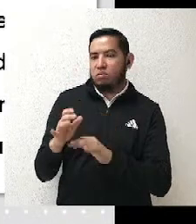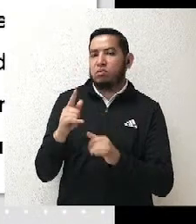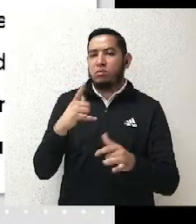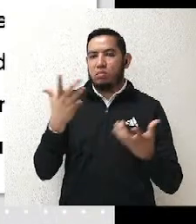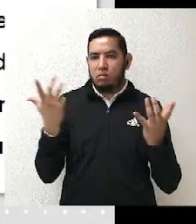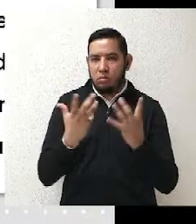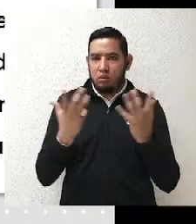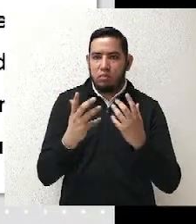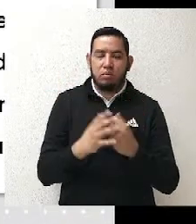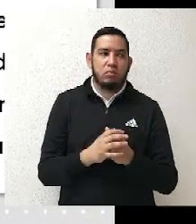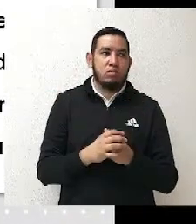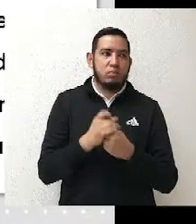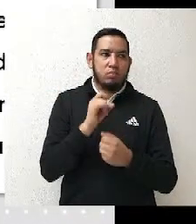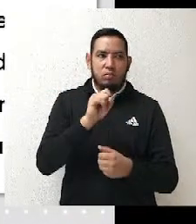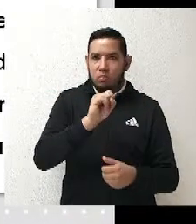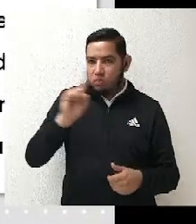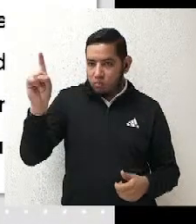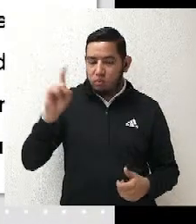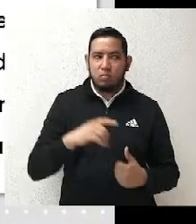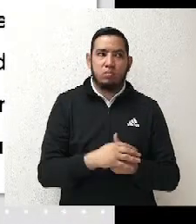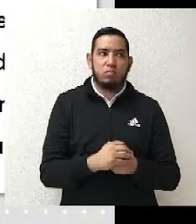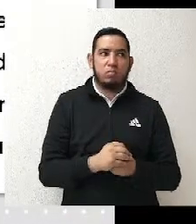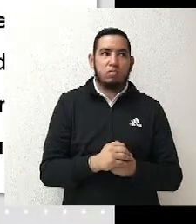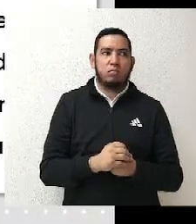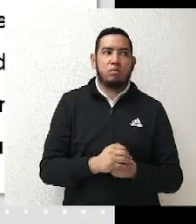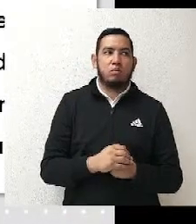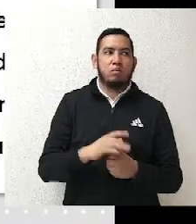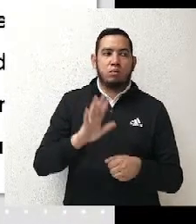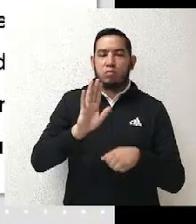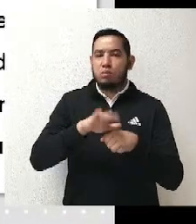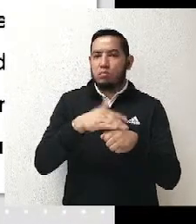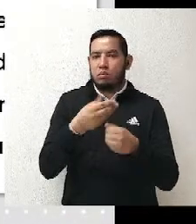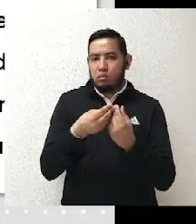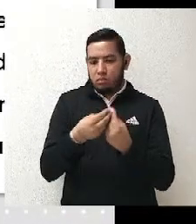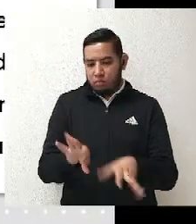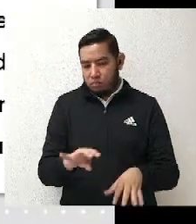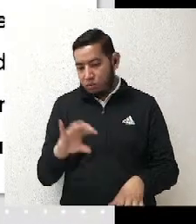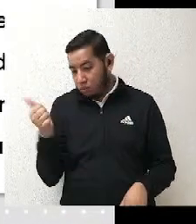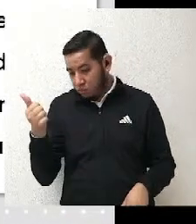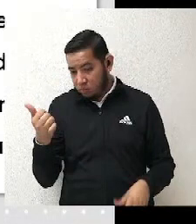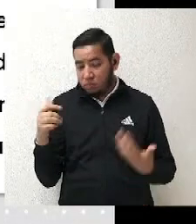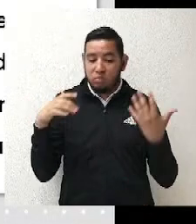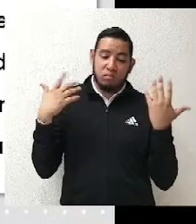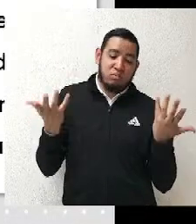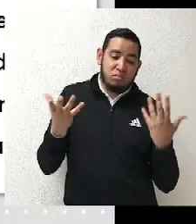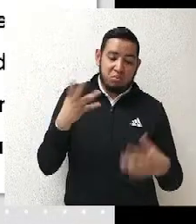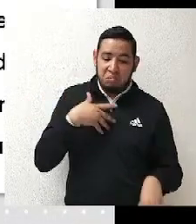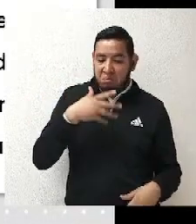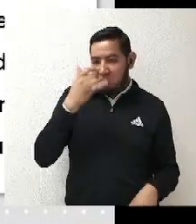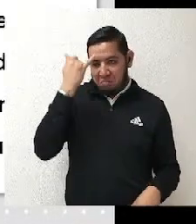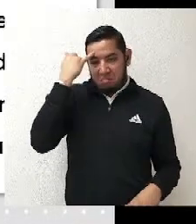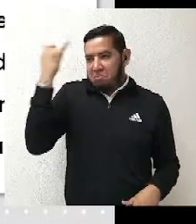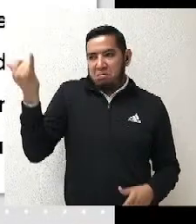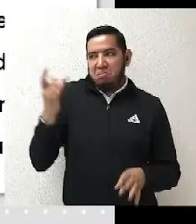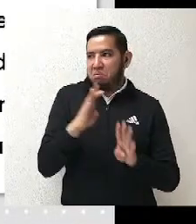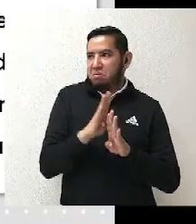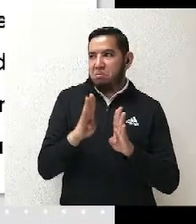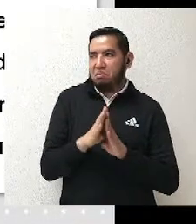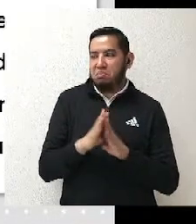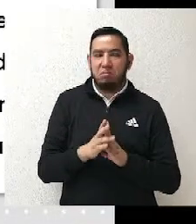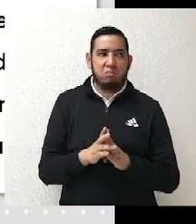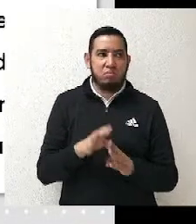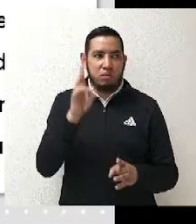que la puedan posicionar o que pidió el voto y se le dijo claramente si realmente eso era cierto, pues tenías que